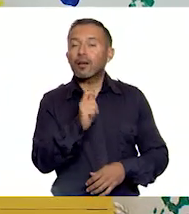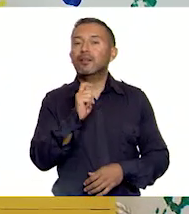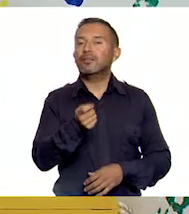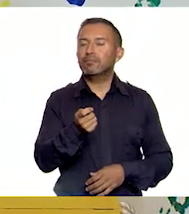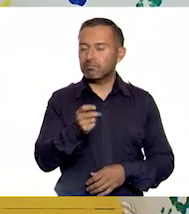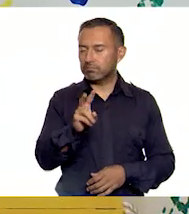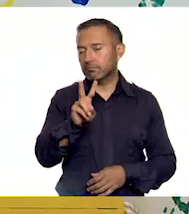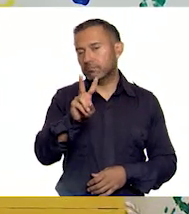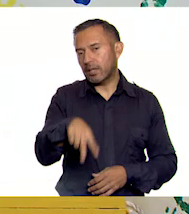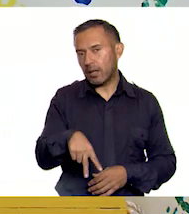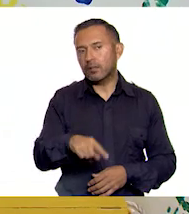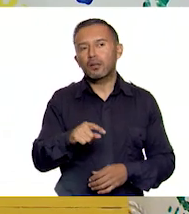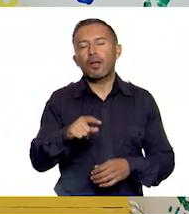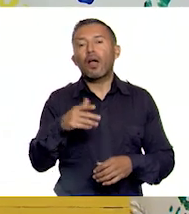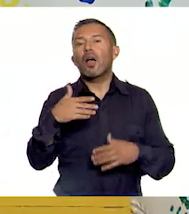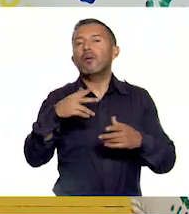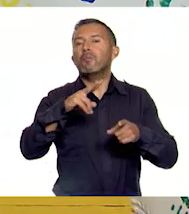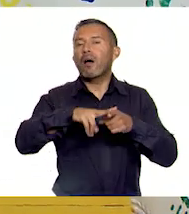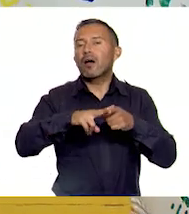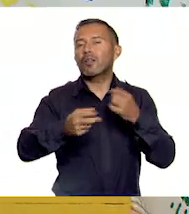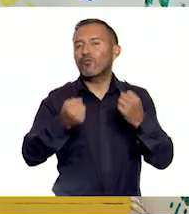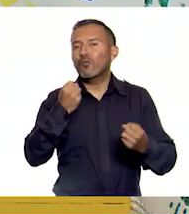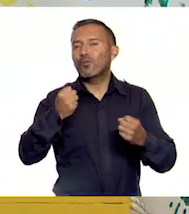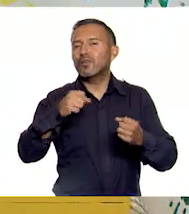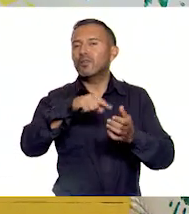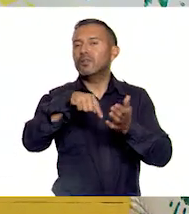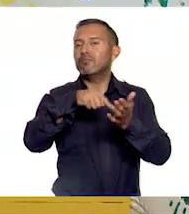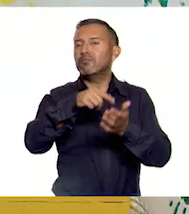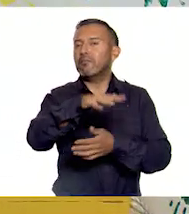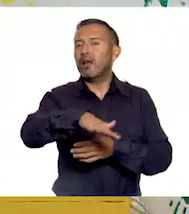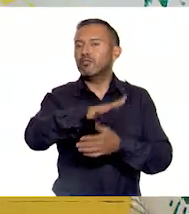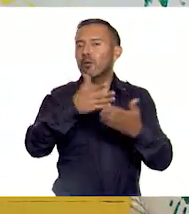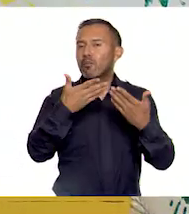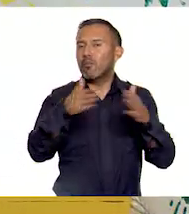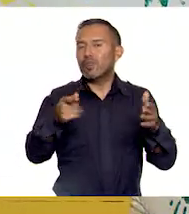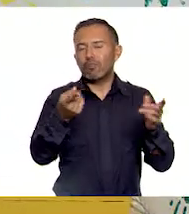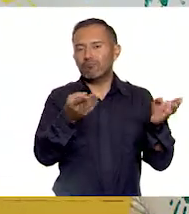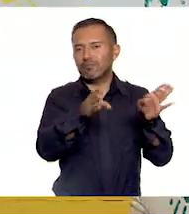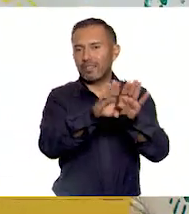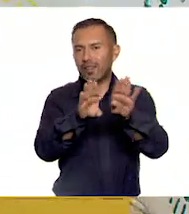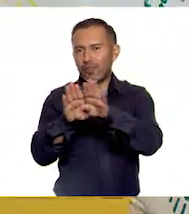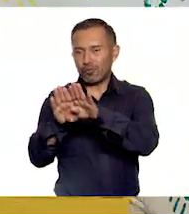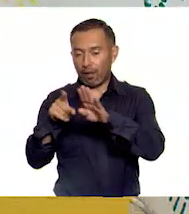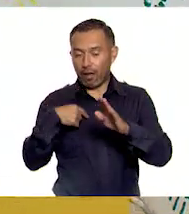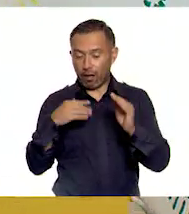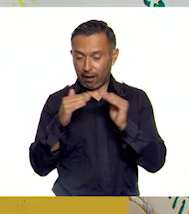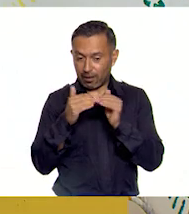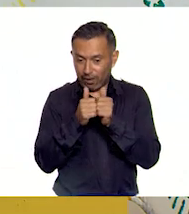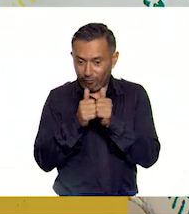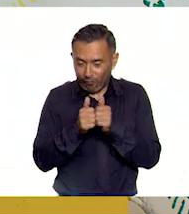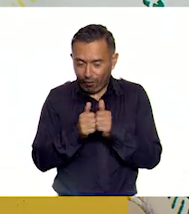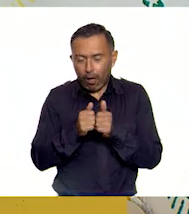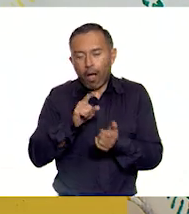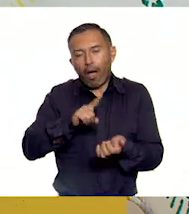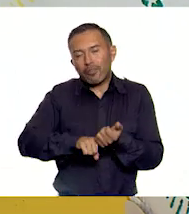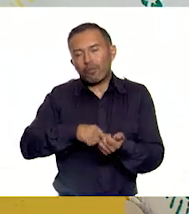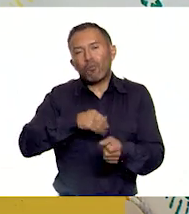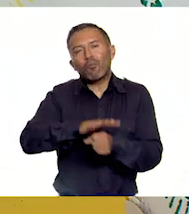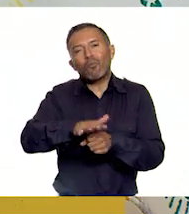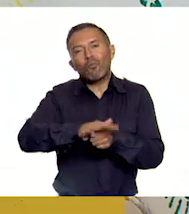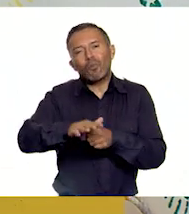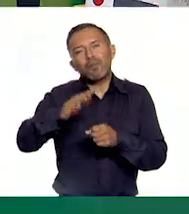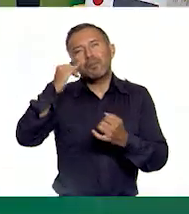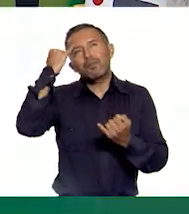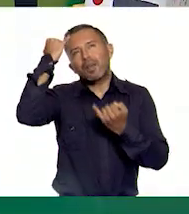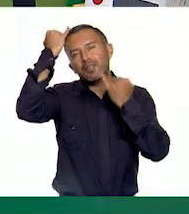muchos espacios públicos están cerrados, en nuestra casa, utilizando nuestra imaginación, recuerden que la imaginación también es un gran aliado,